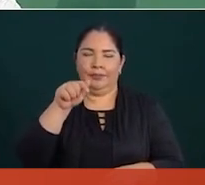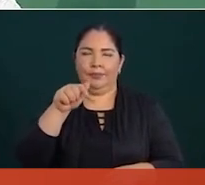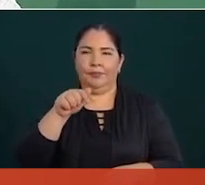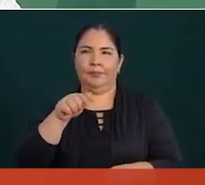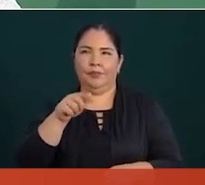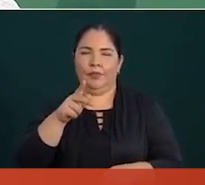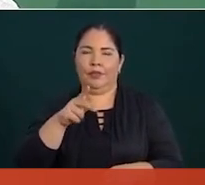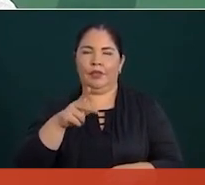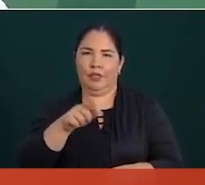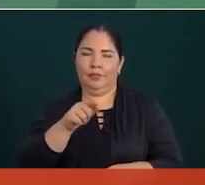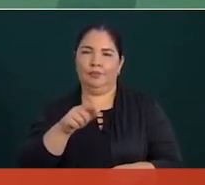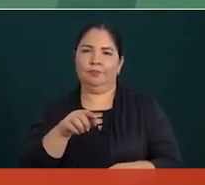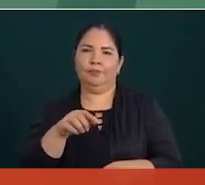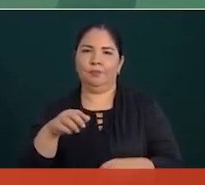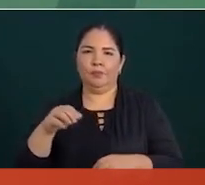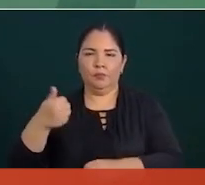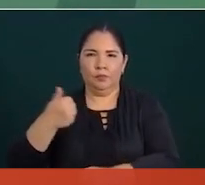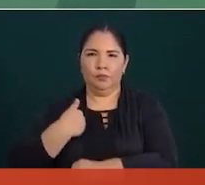artillero